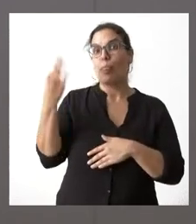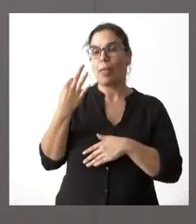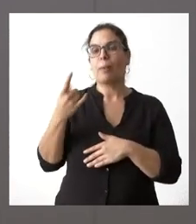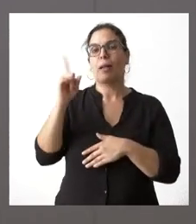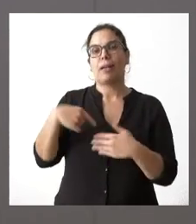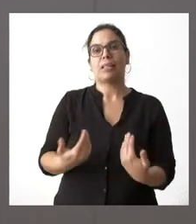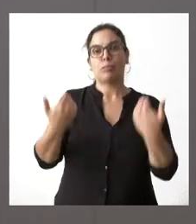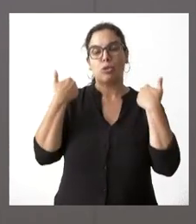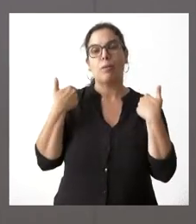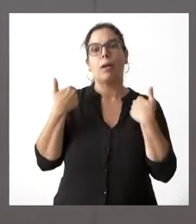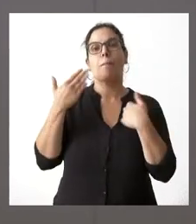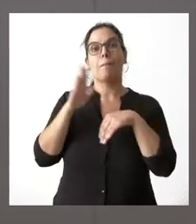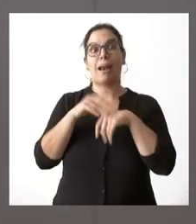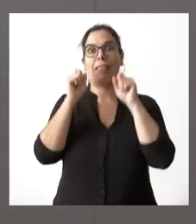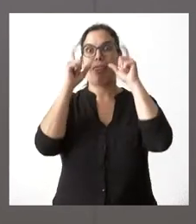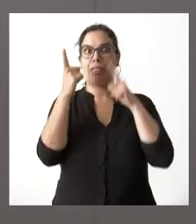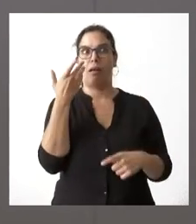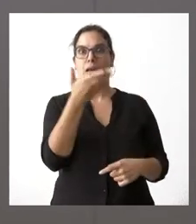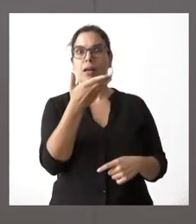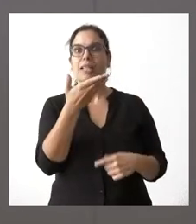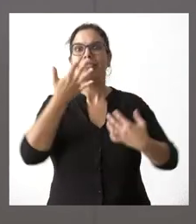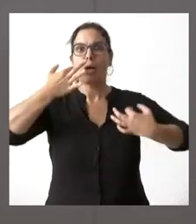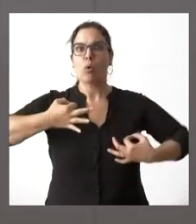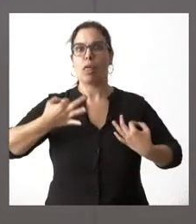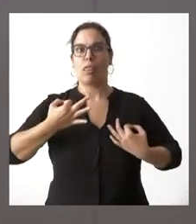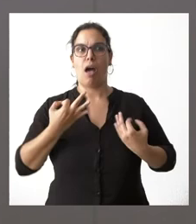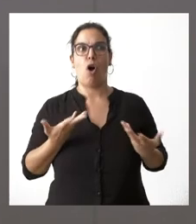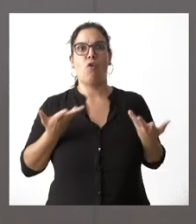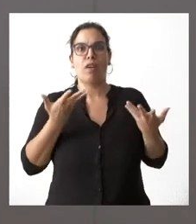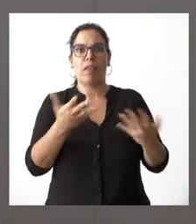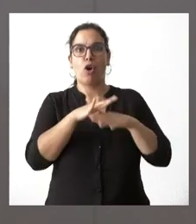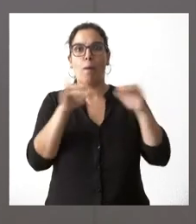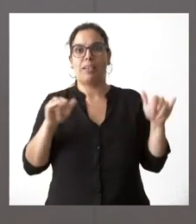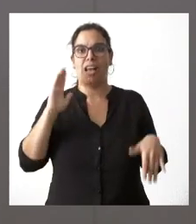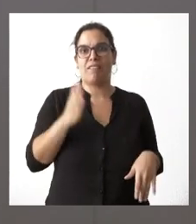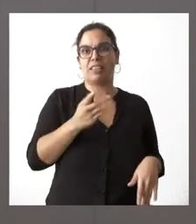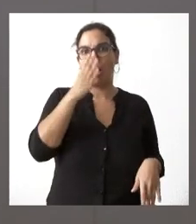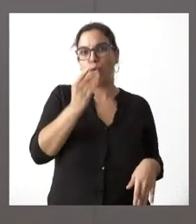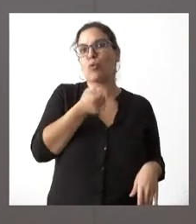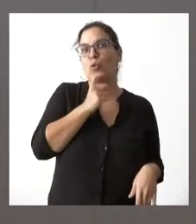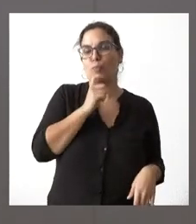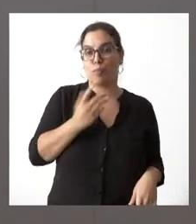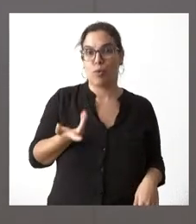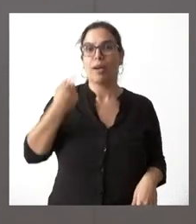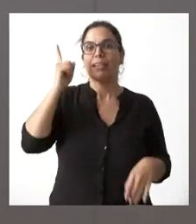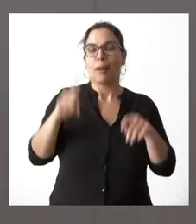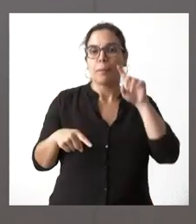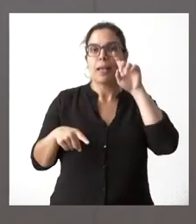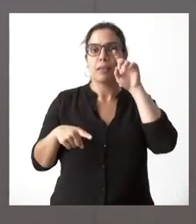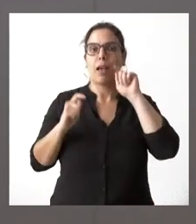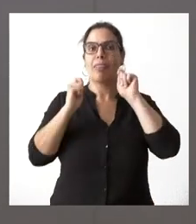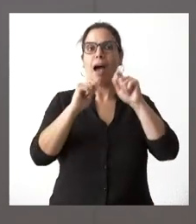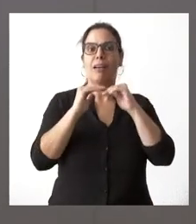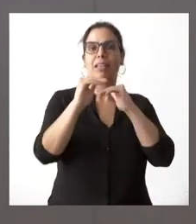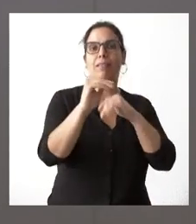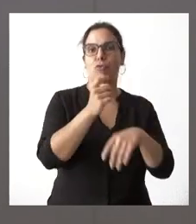responsabilidad también en ver cómo asegura la compensación de estos daños y cómo asegura esa estabilidad que